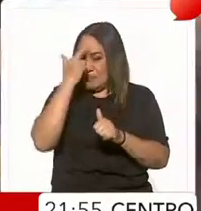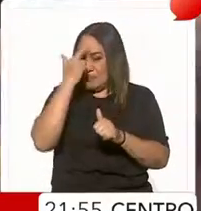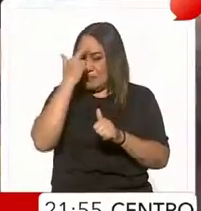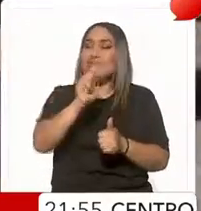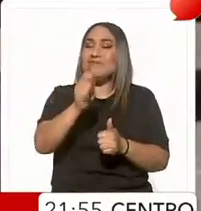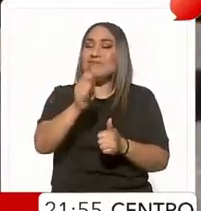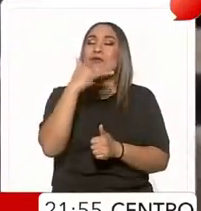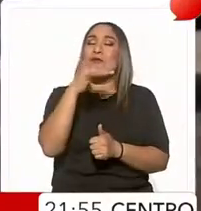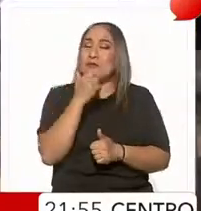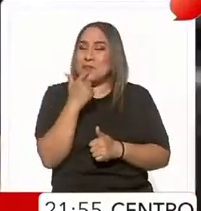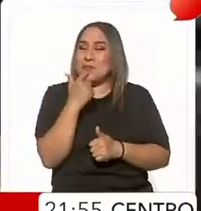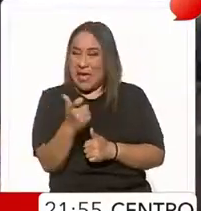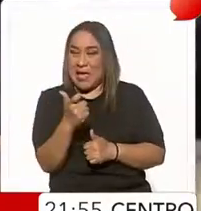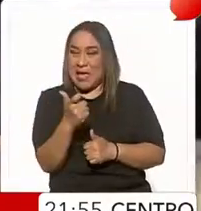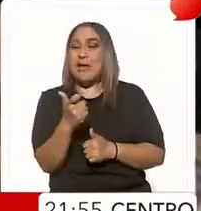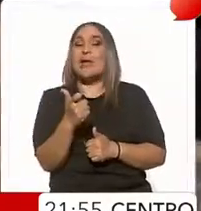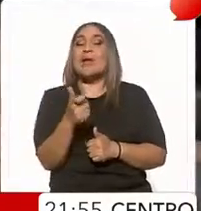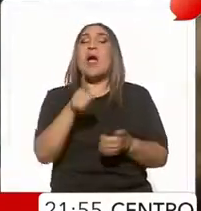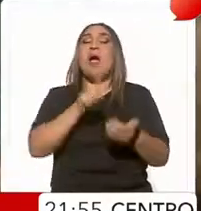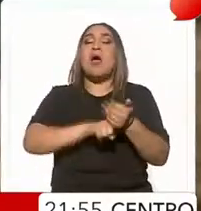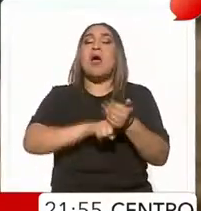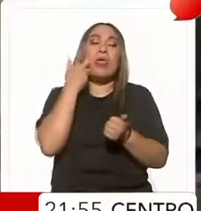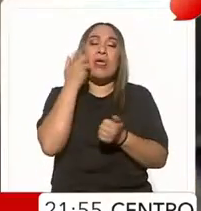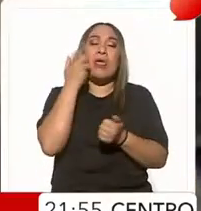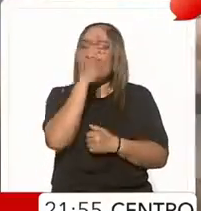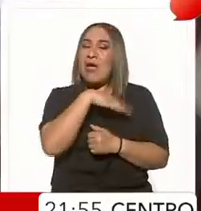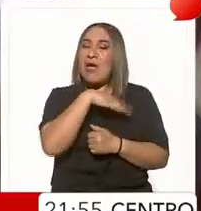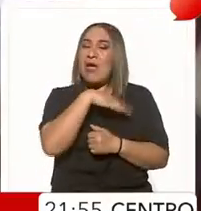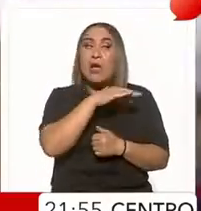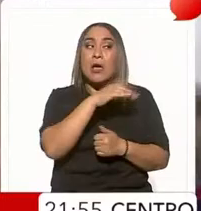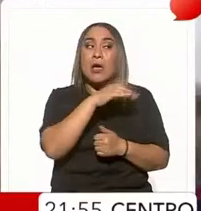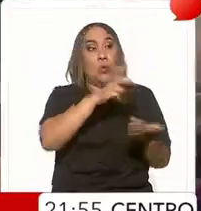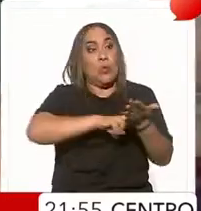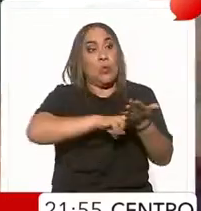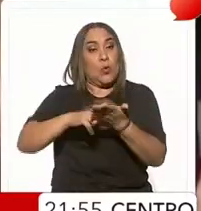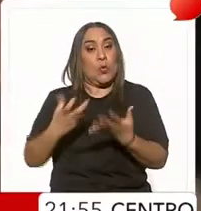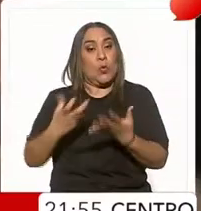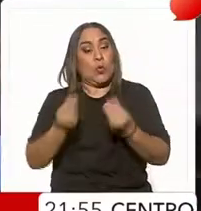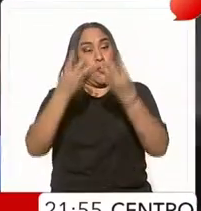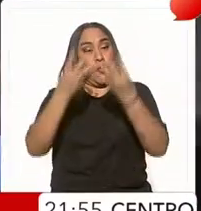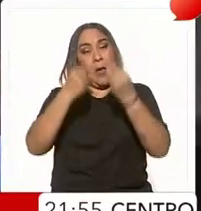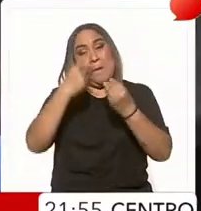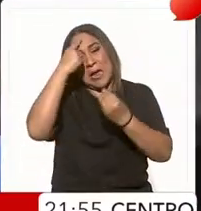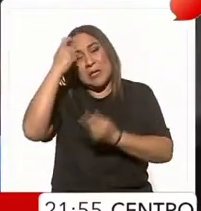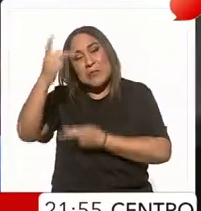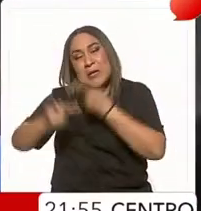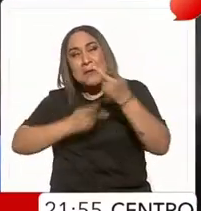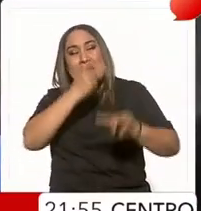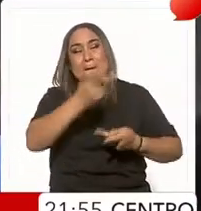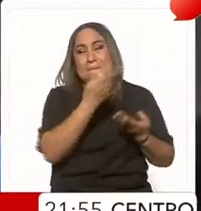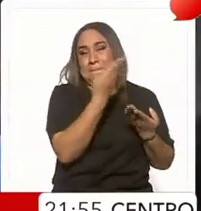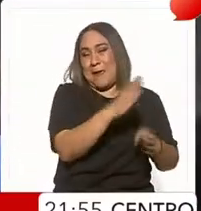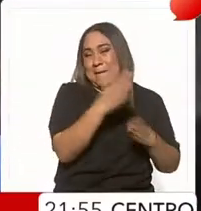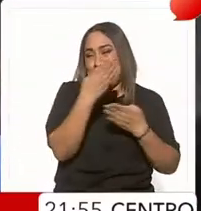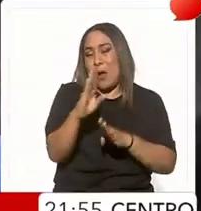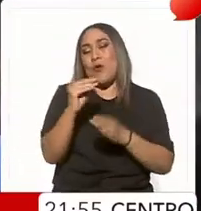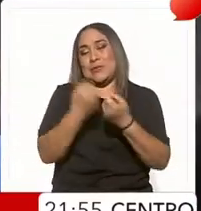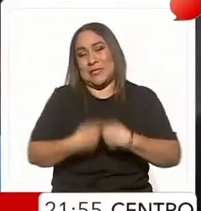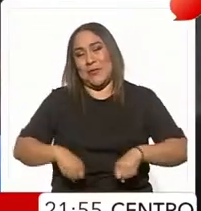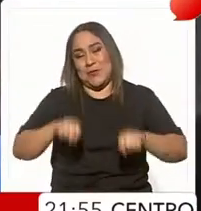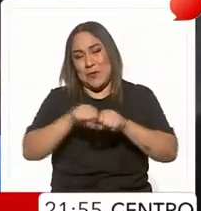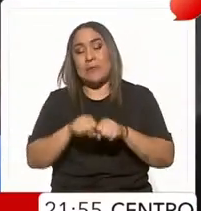fraude financiero por aumentar falsamente el valor de su patrimonio para de esta manera obtener préstamos bancarios y de seguros